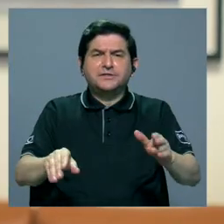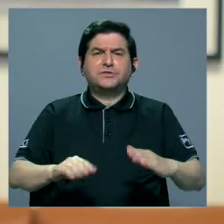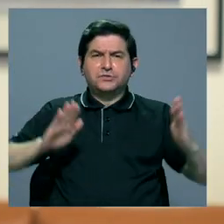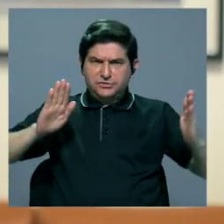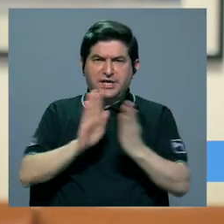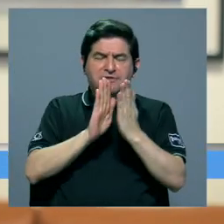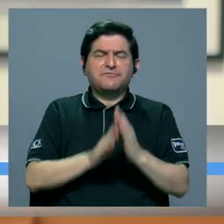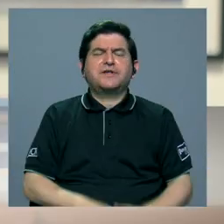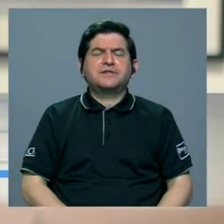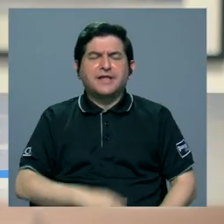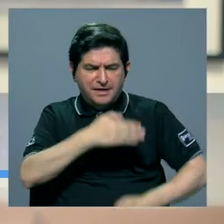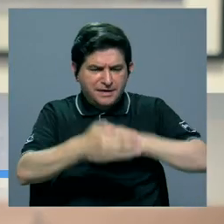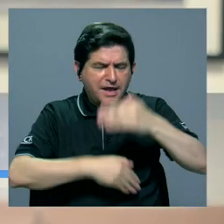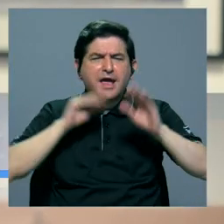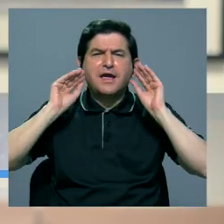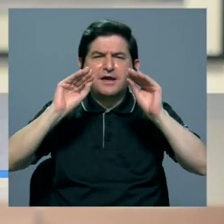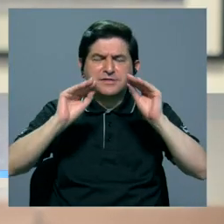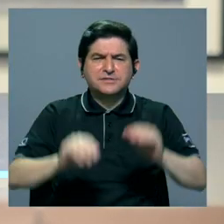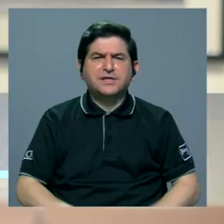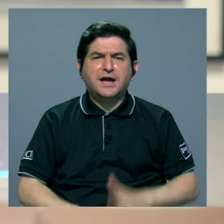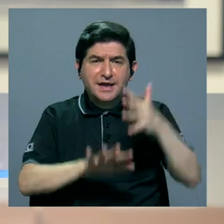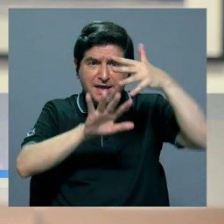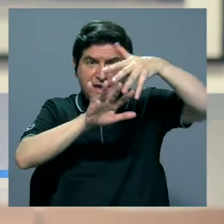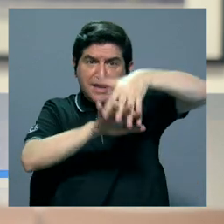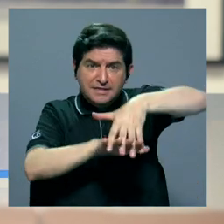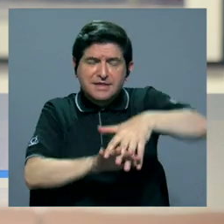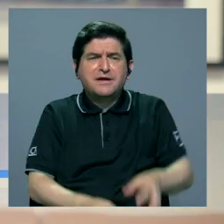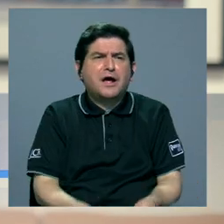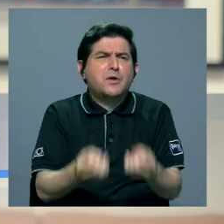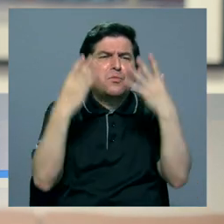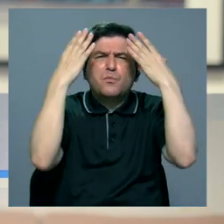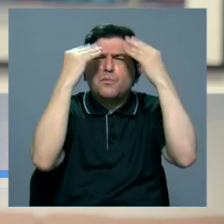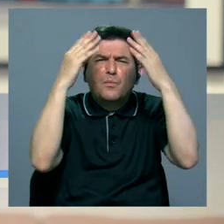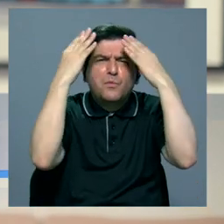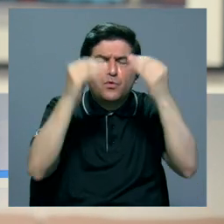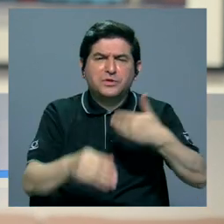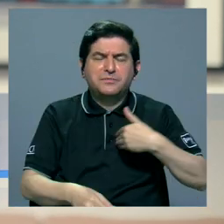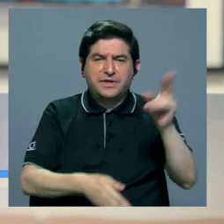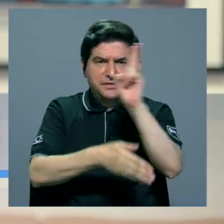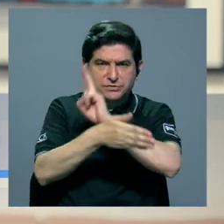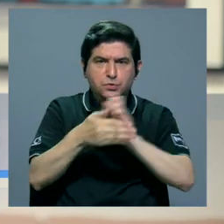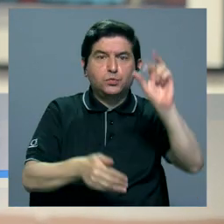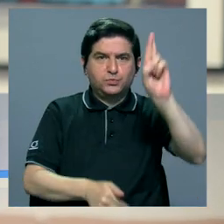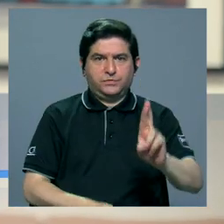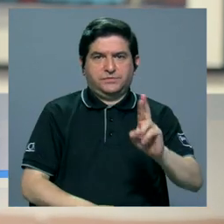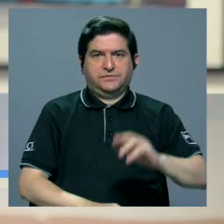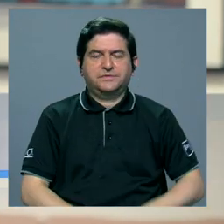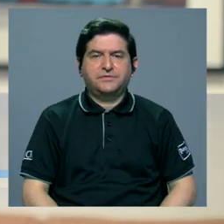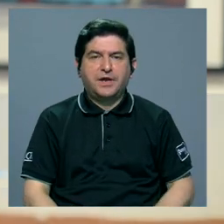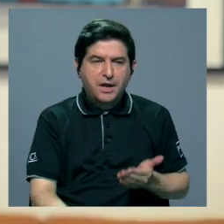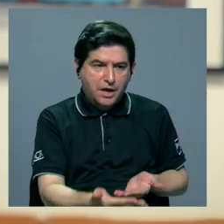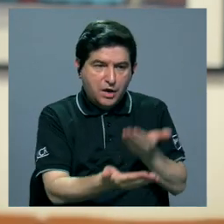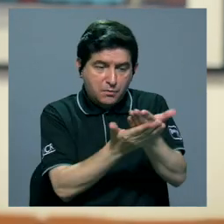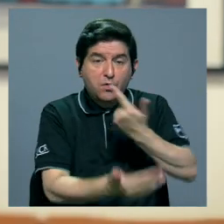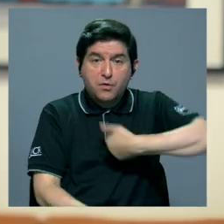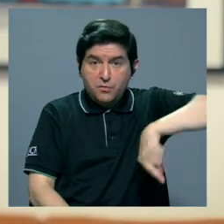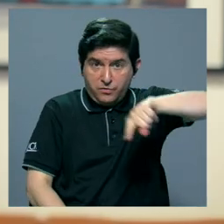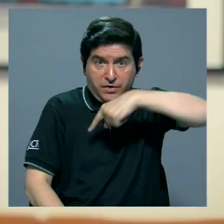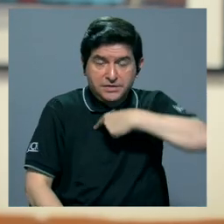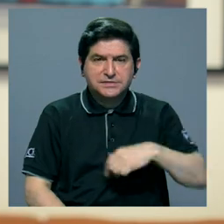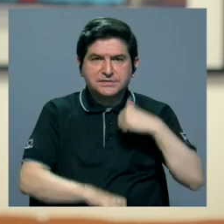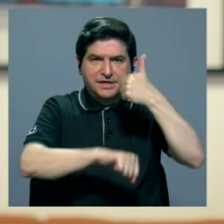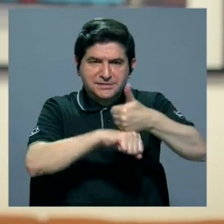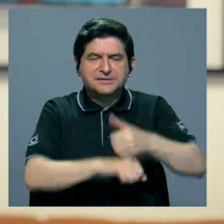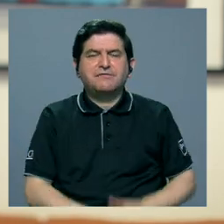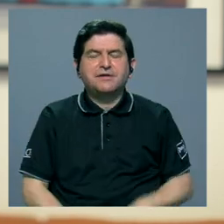desafíos que enfrentamos para la gestión académica es precisamente cómo integrar la enorme cantidad de datos que existen en la Universidad de Costa Rica. La propuesta que